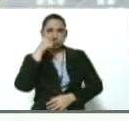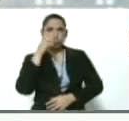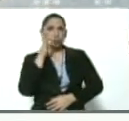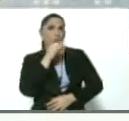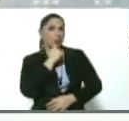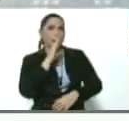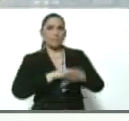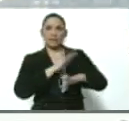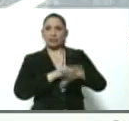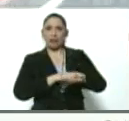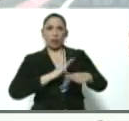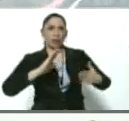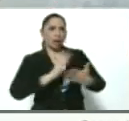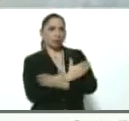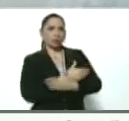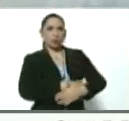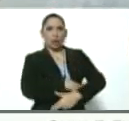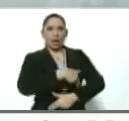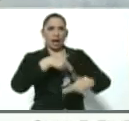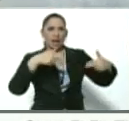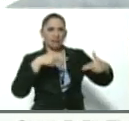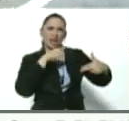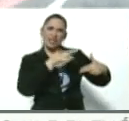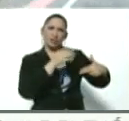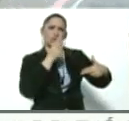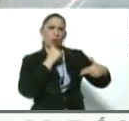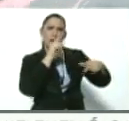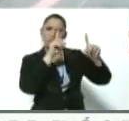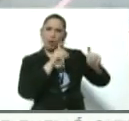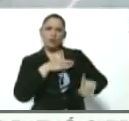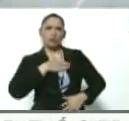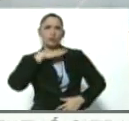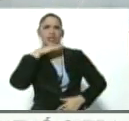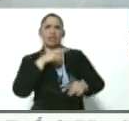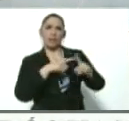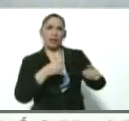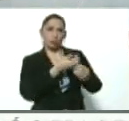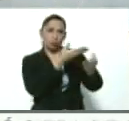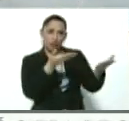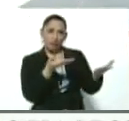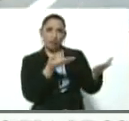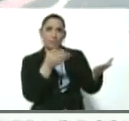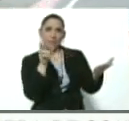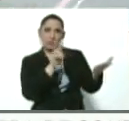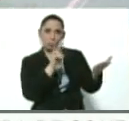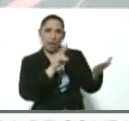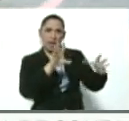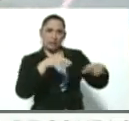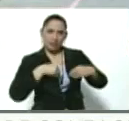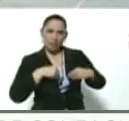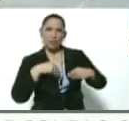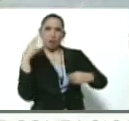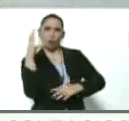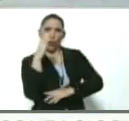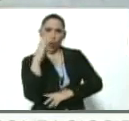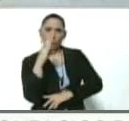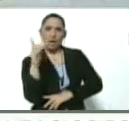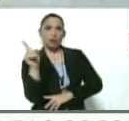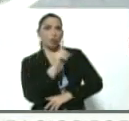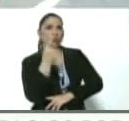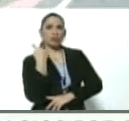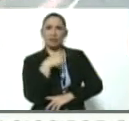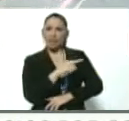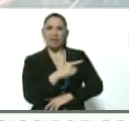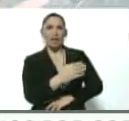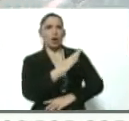había hecho la incautación de esas armas. ¿Esa no es una prueba suficiente para que ustedes acepten que Colombia no tiene